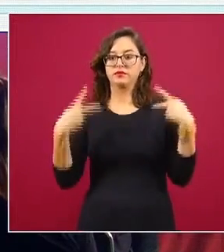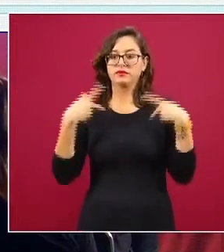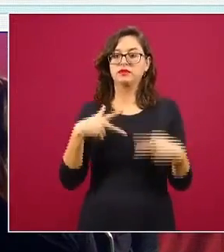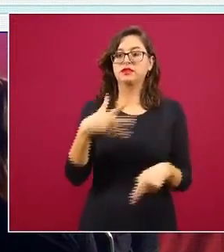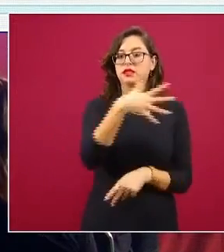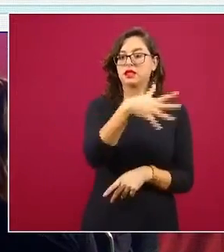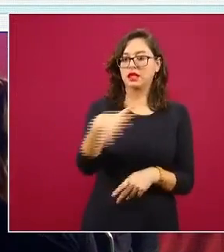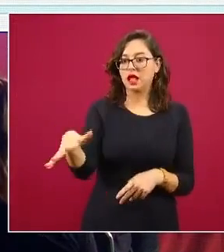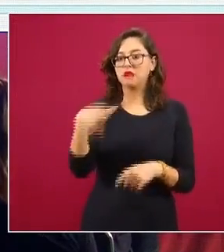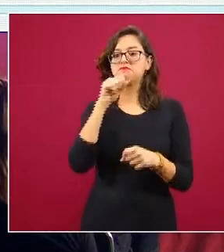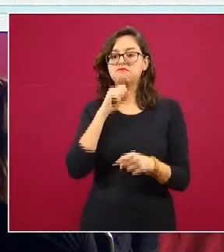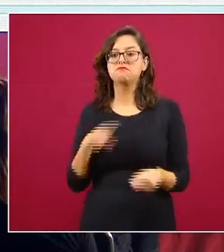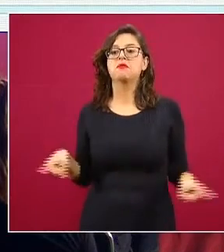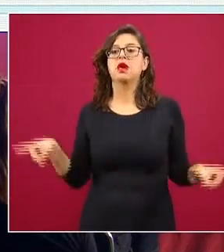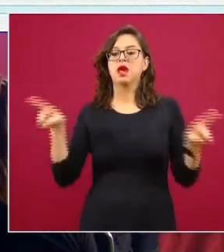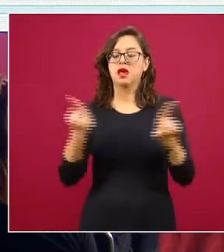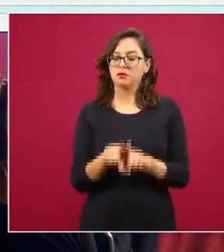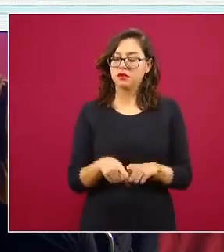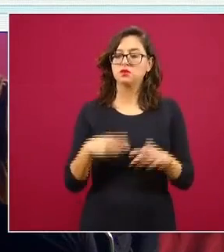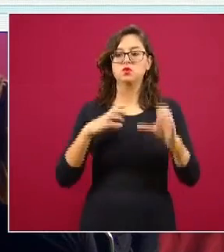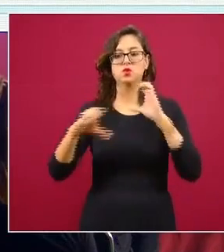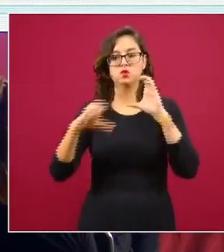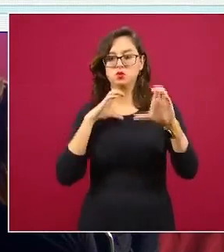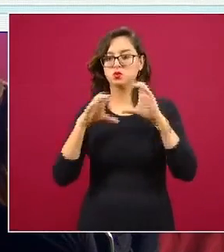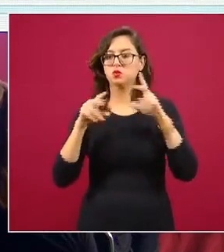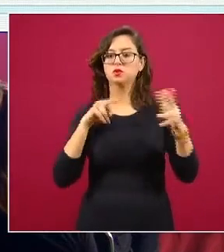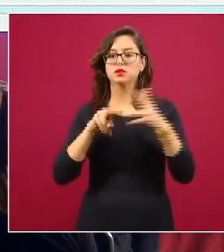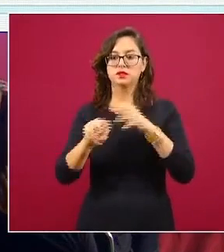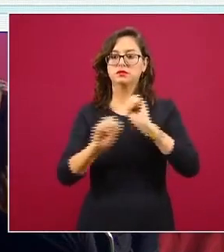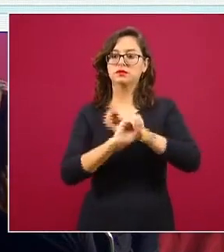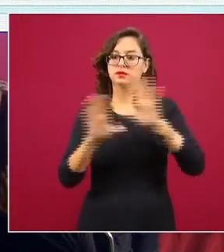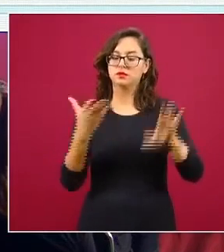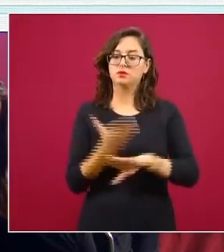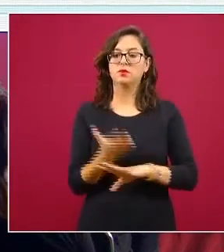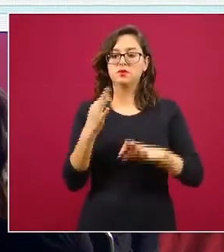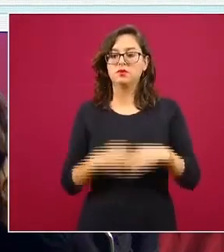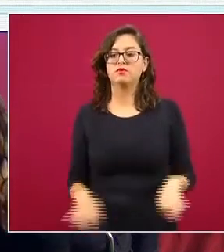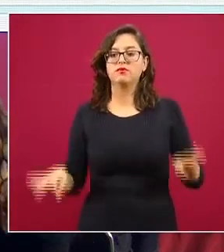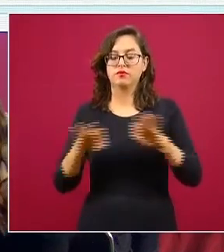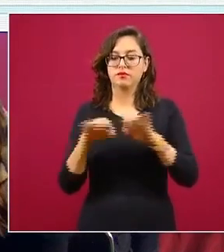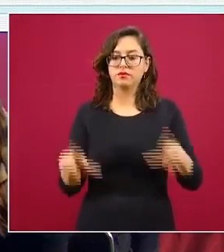siendo un elemento importante de transparencia y de comunicación para todas y todos.